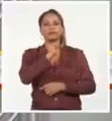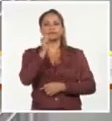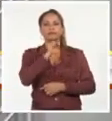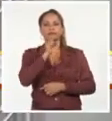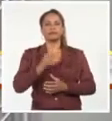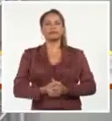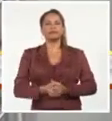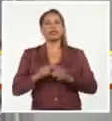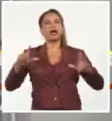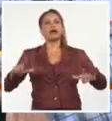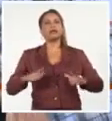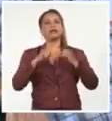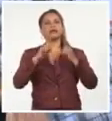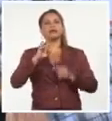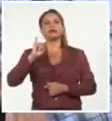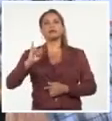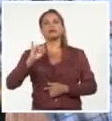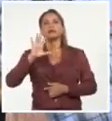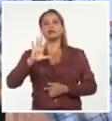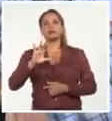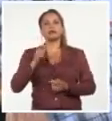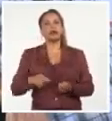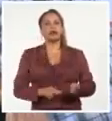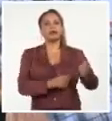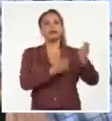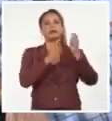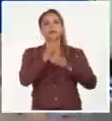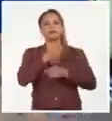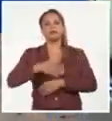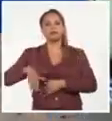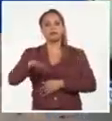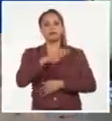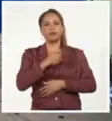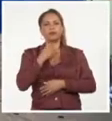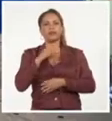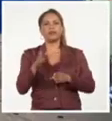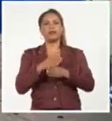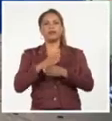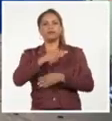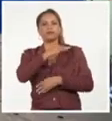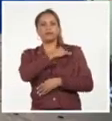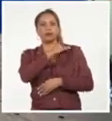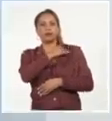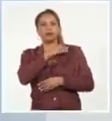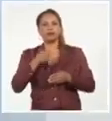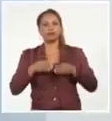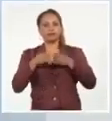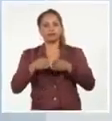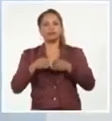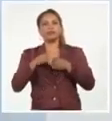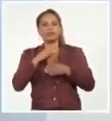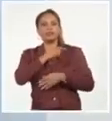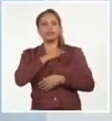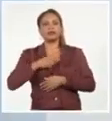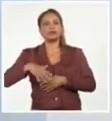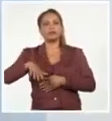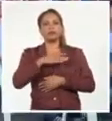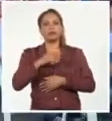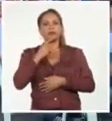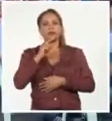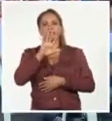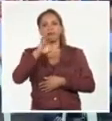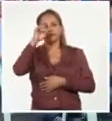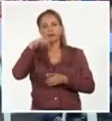Conmemoración del aniversario 65 del levantamiento popular armado de marinos y civiles del 5 de septiembre de 1957,